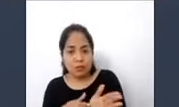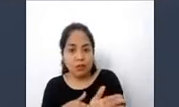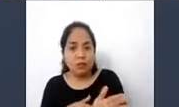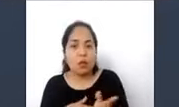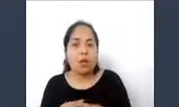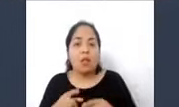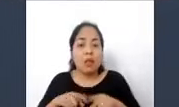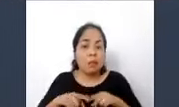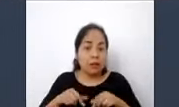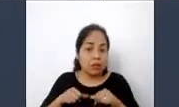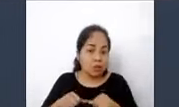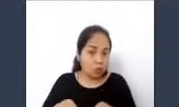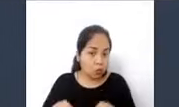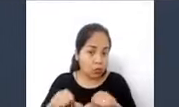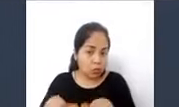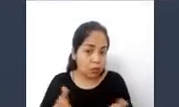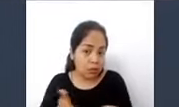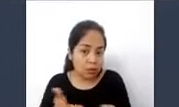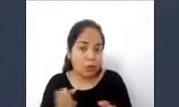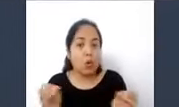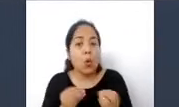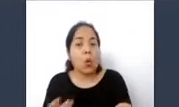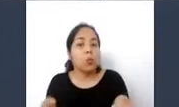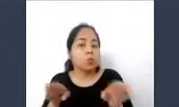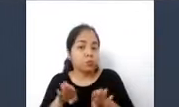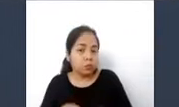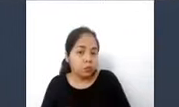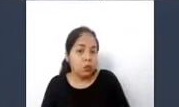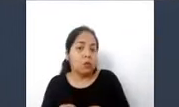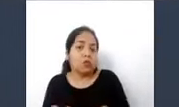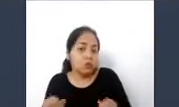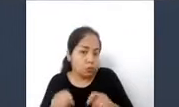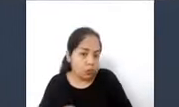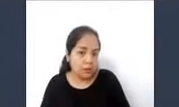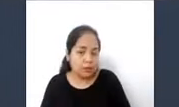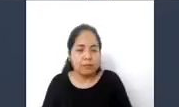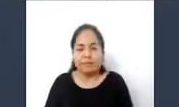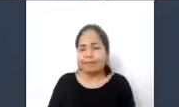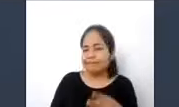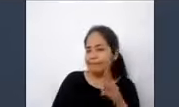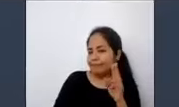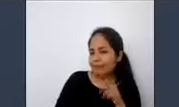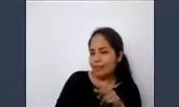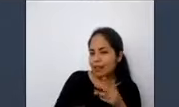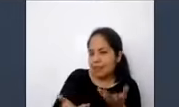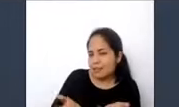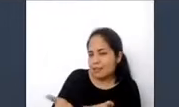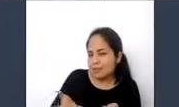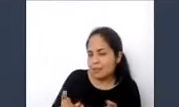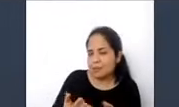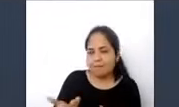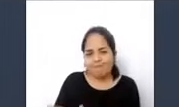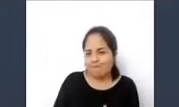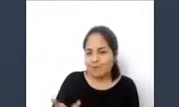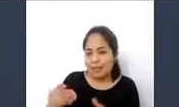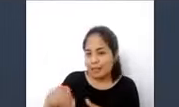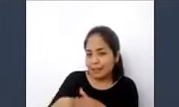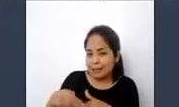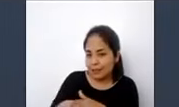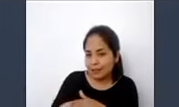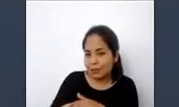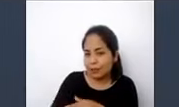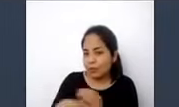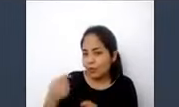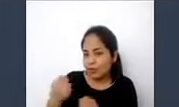Entonces, esto hace necesario abordar los problemas de accesibilidad al transporte desde la perspectiva de una